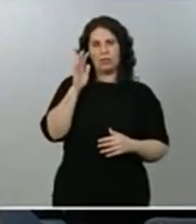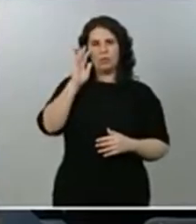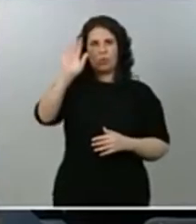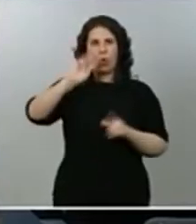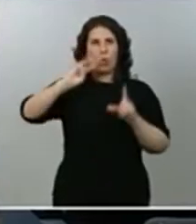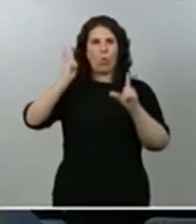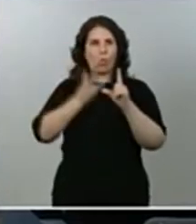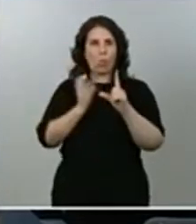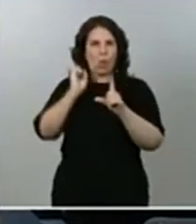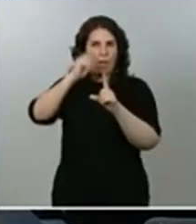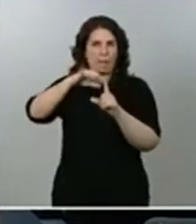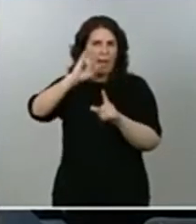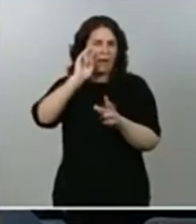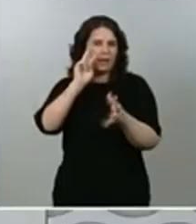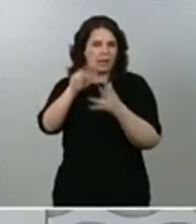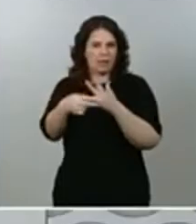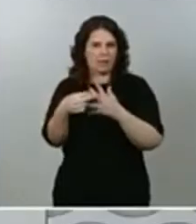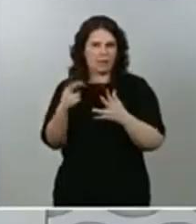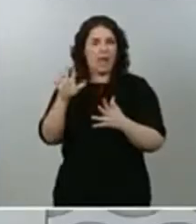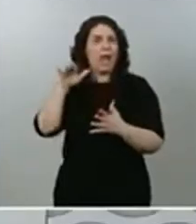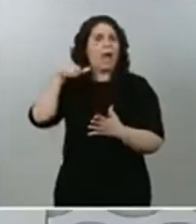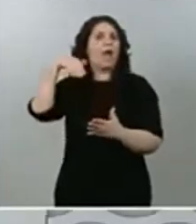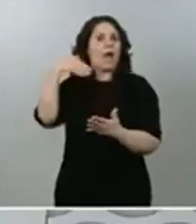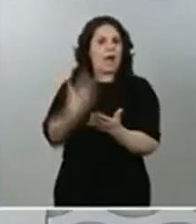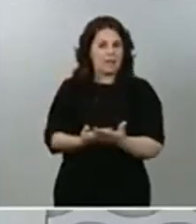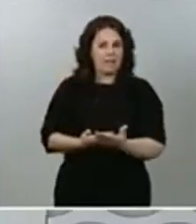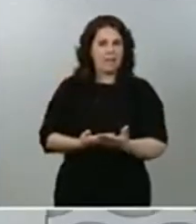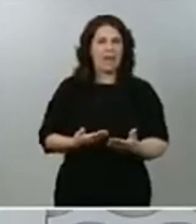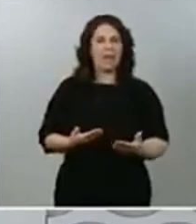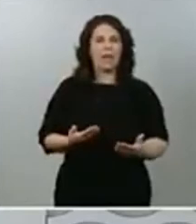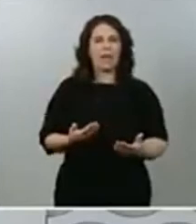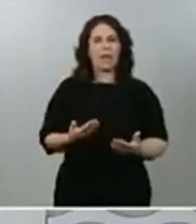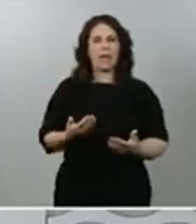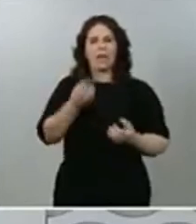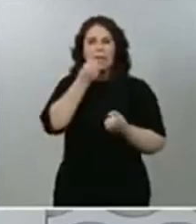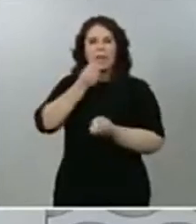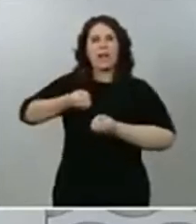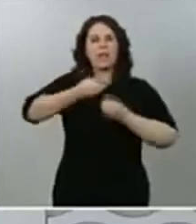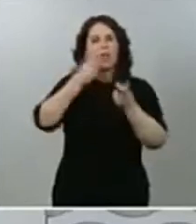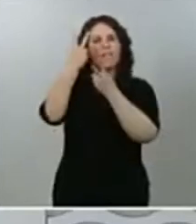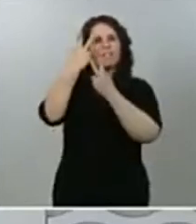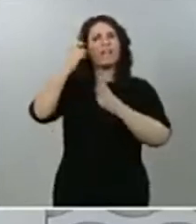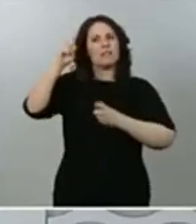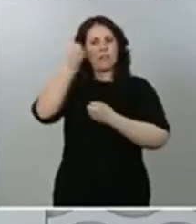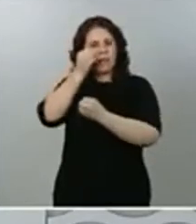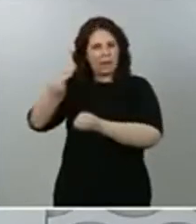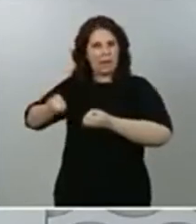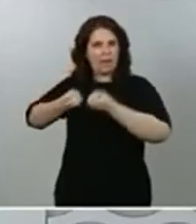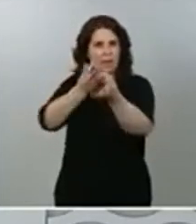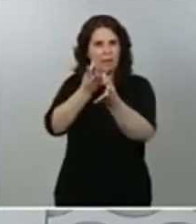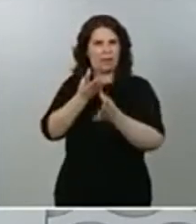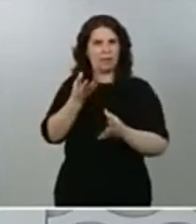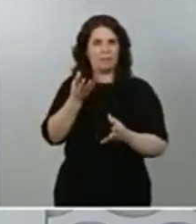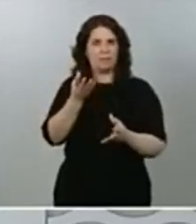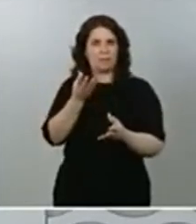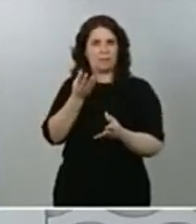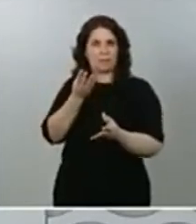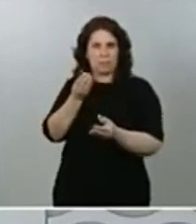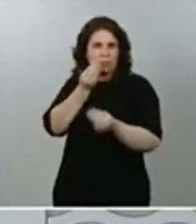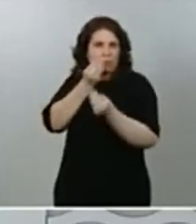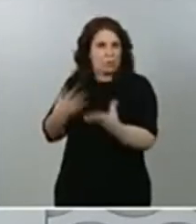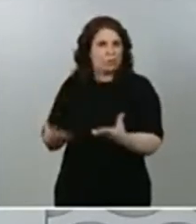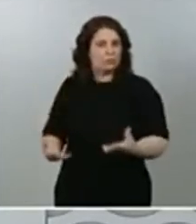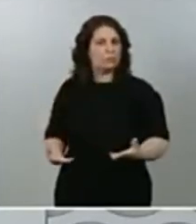web, ¿no? Incluso las relativas a la declaración fiscal. Solamente comentar que esa línea nos parece